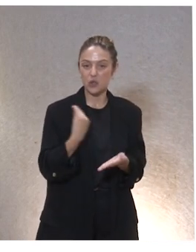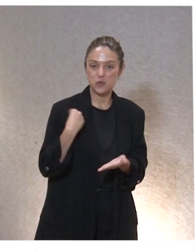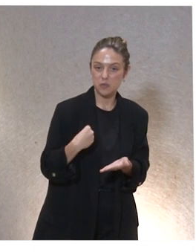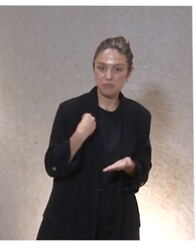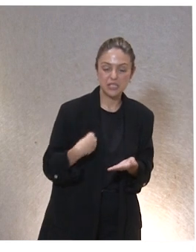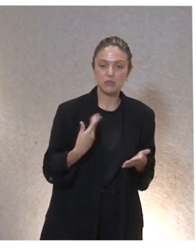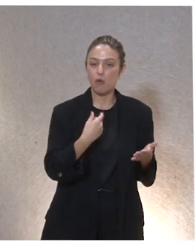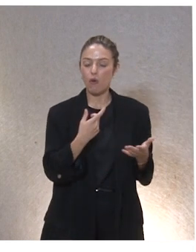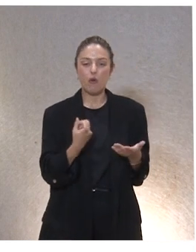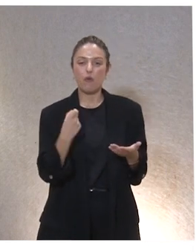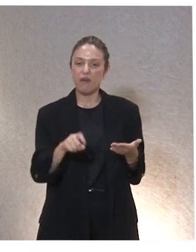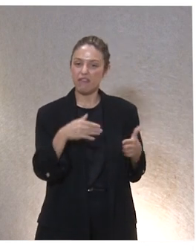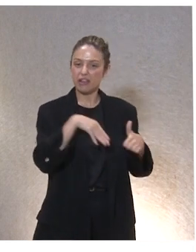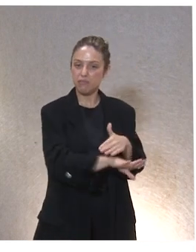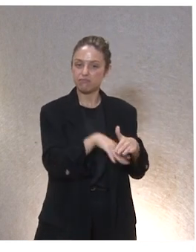sacar fotocopias.